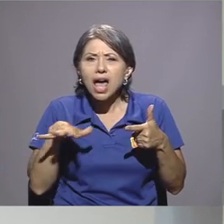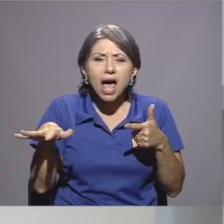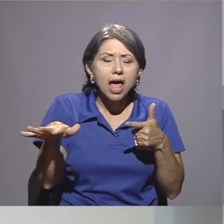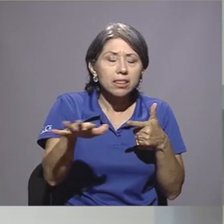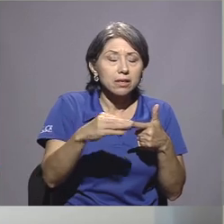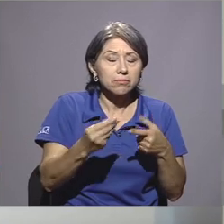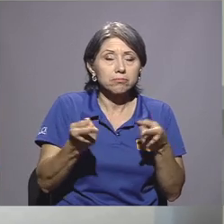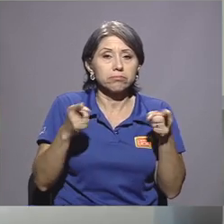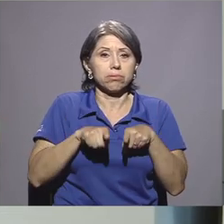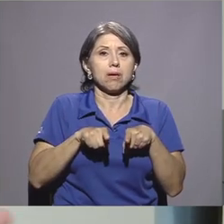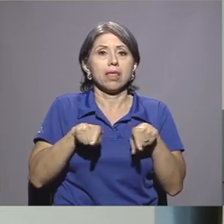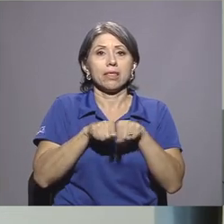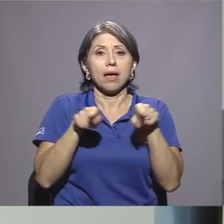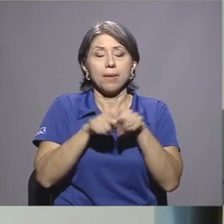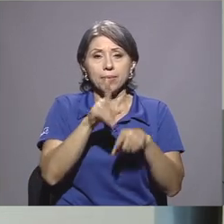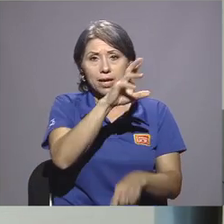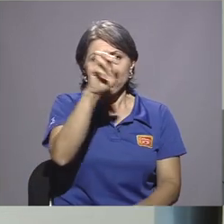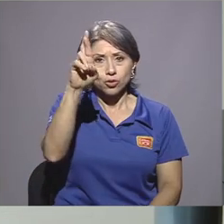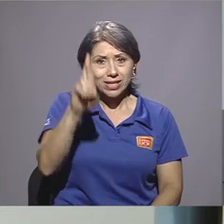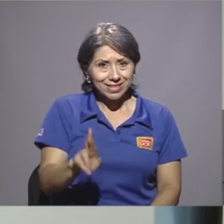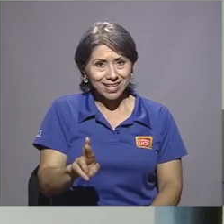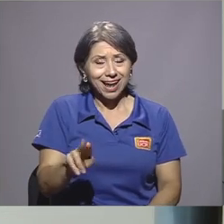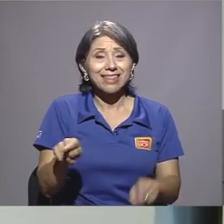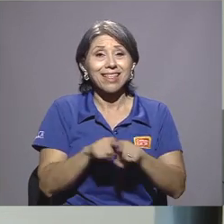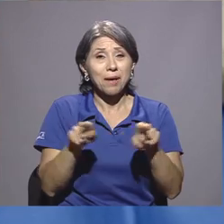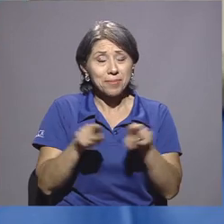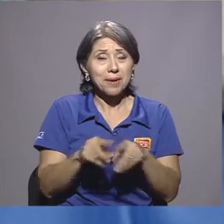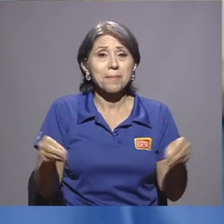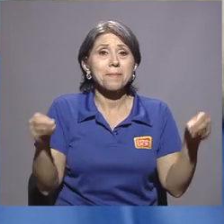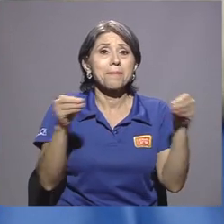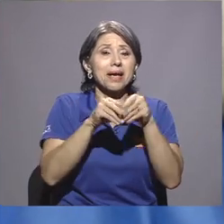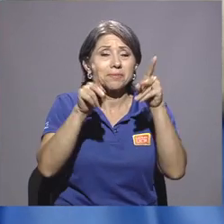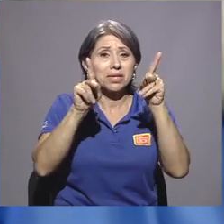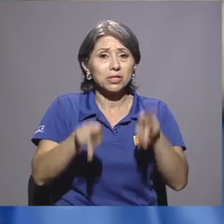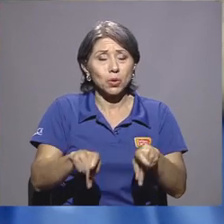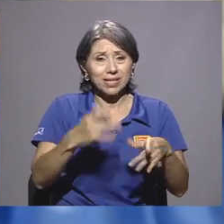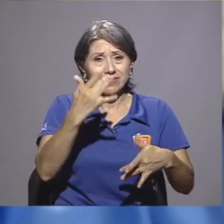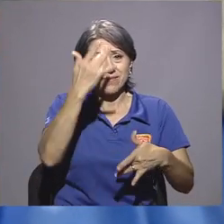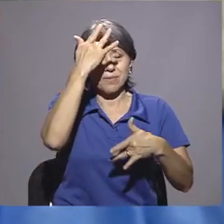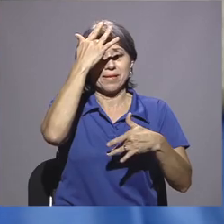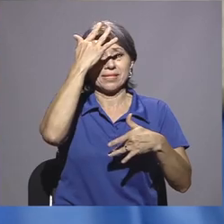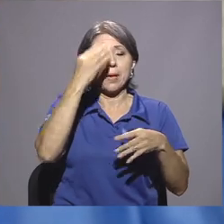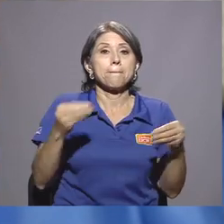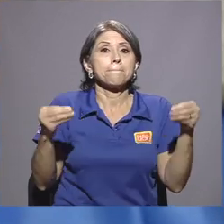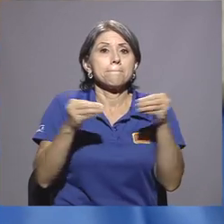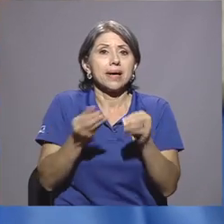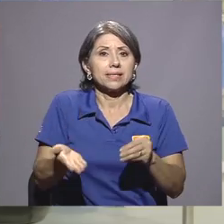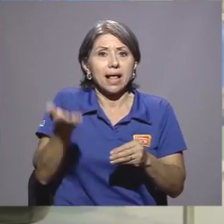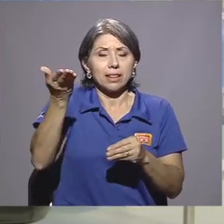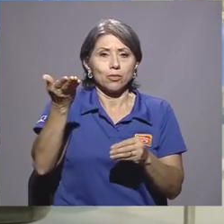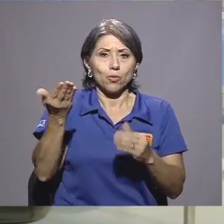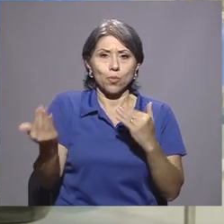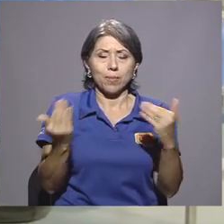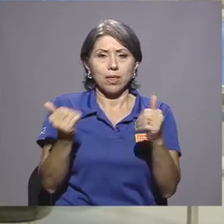Y además en Costa Rica ha habido un aumento, verdad, también mucho mayor incluso que el reconocido por la Organización Mundial de la Salud.